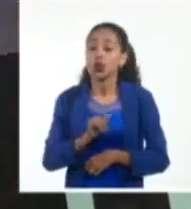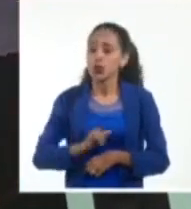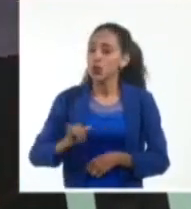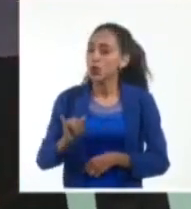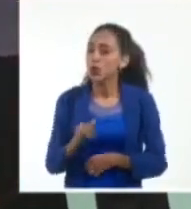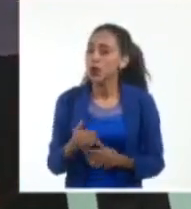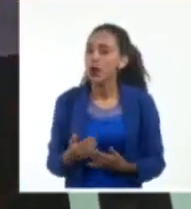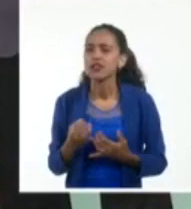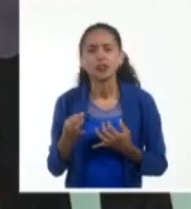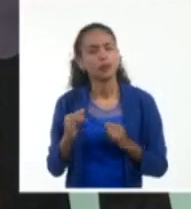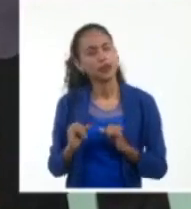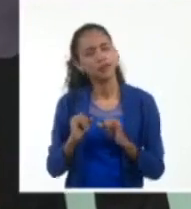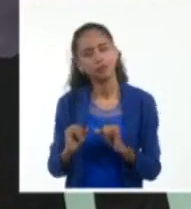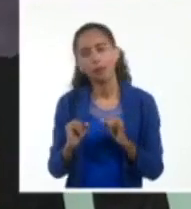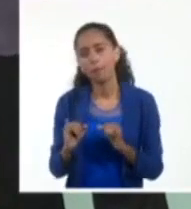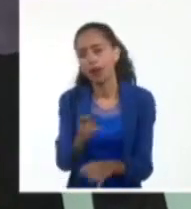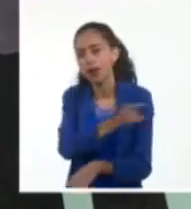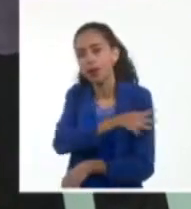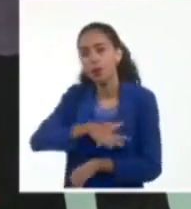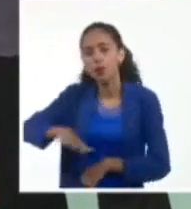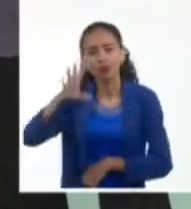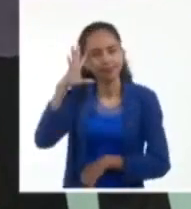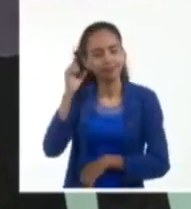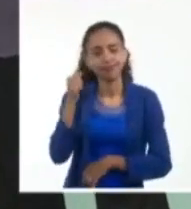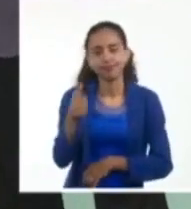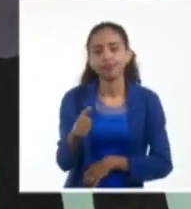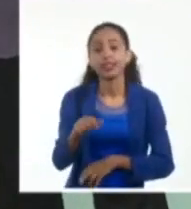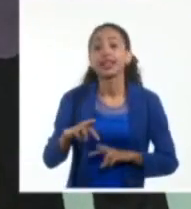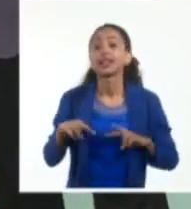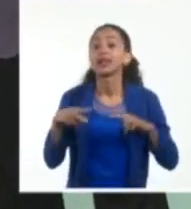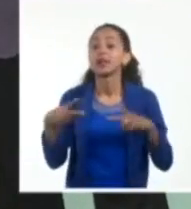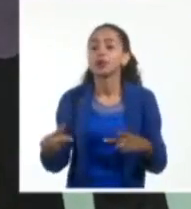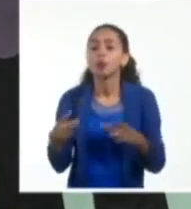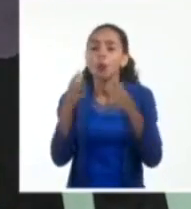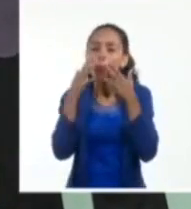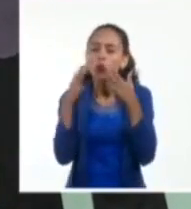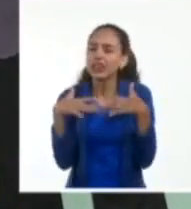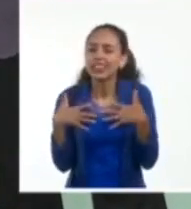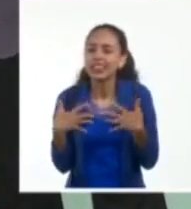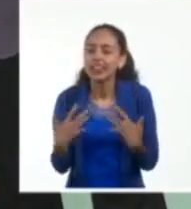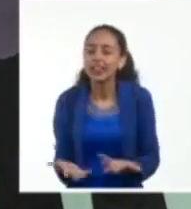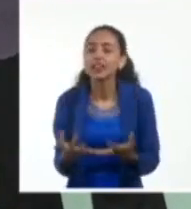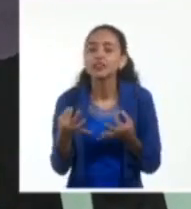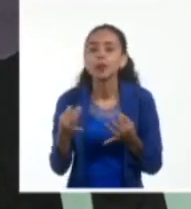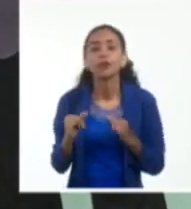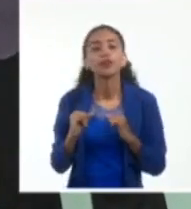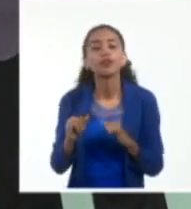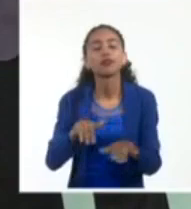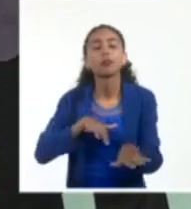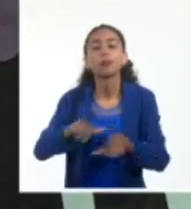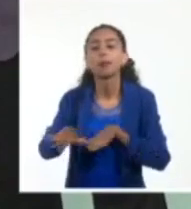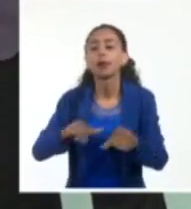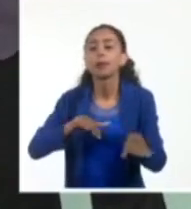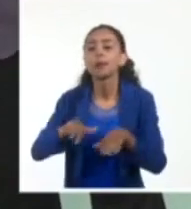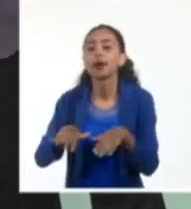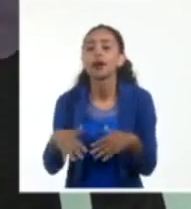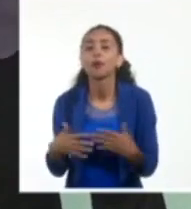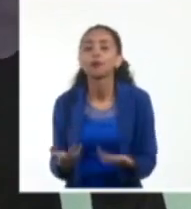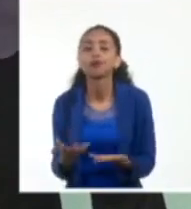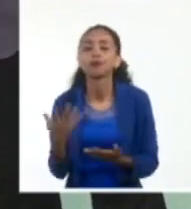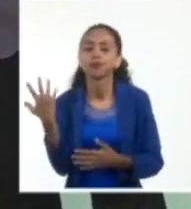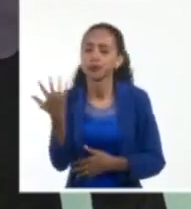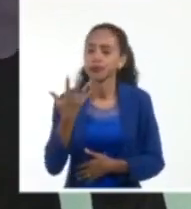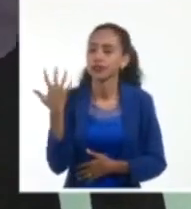de estar informando a la población y recalcando que lo importante es estar informados y preparados con respecto a la